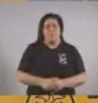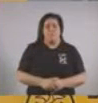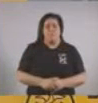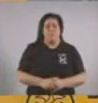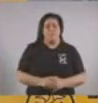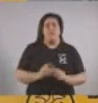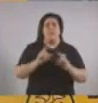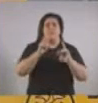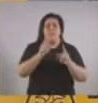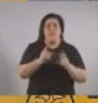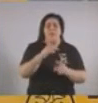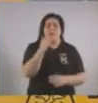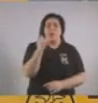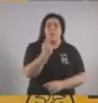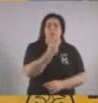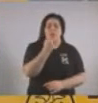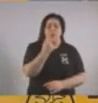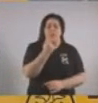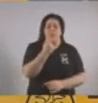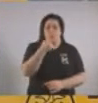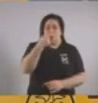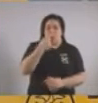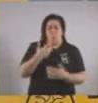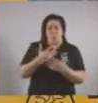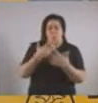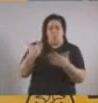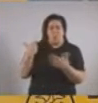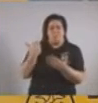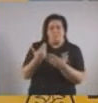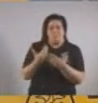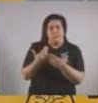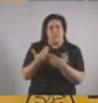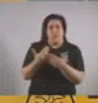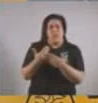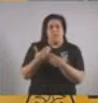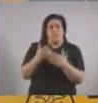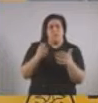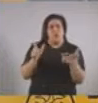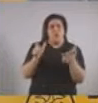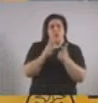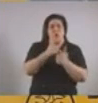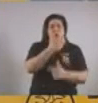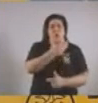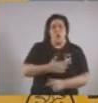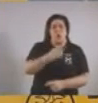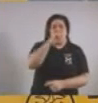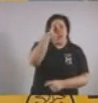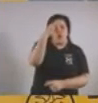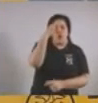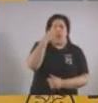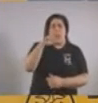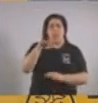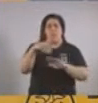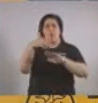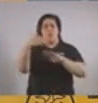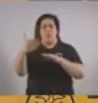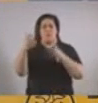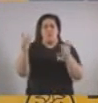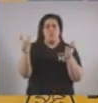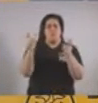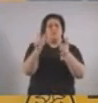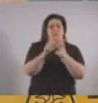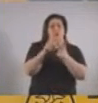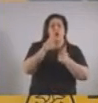destacar que en estos últimos días tuvimos muchas reuniones de coordinación con el gobierno nacional, con el gobierno de la provincia, del resto del país.